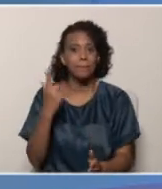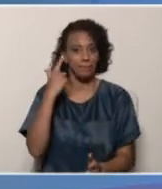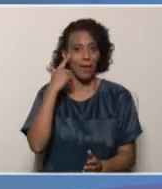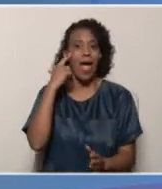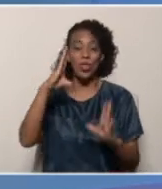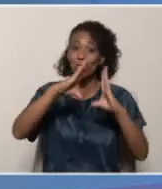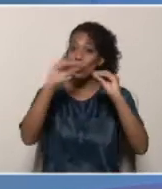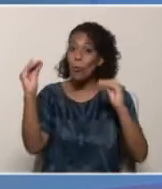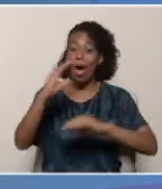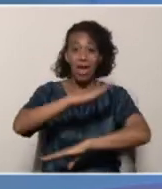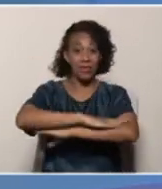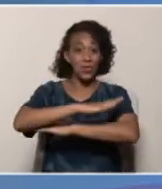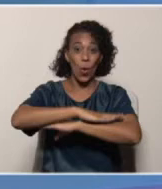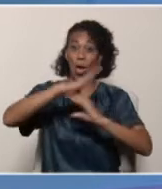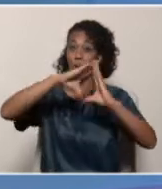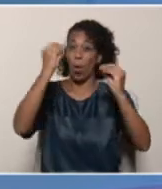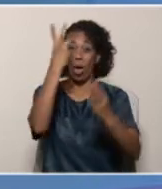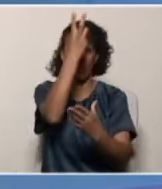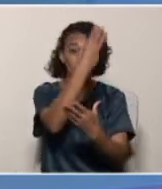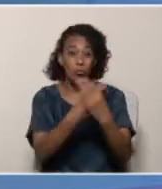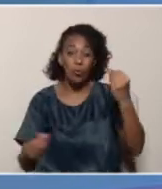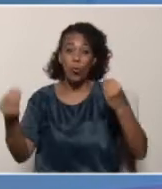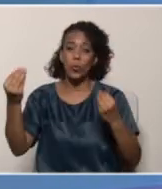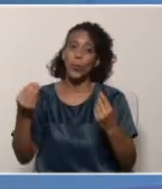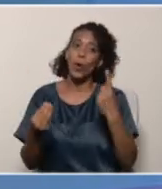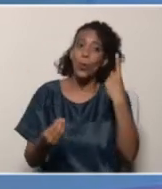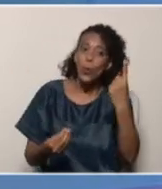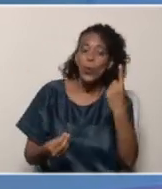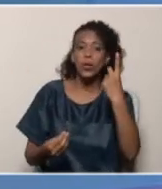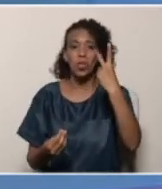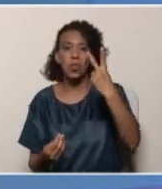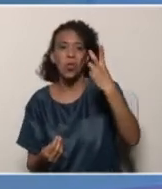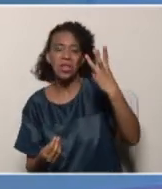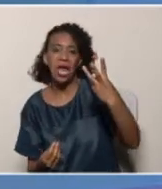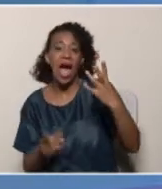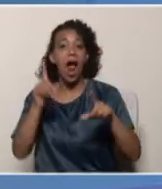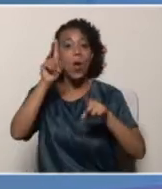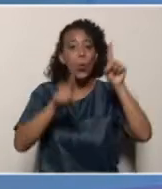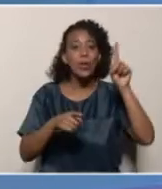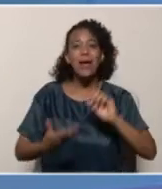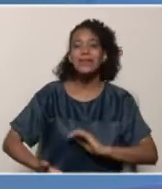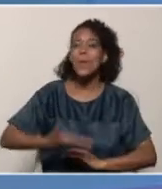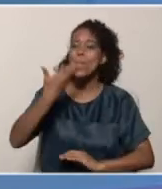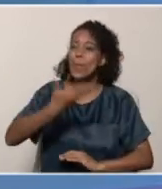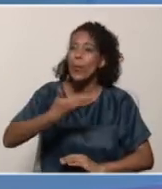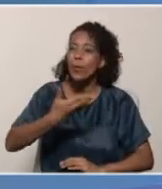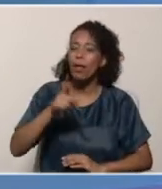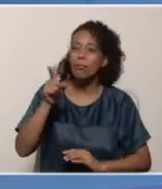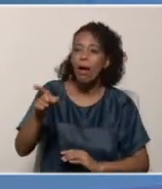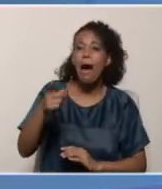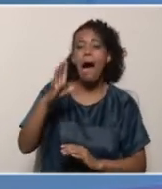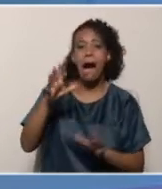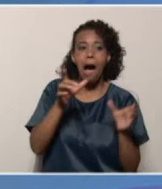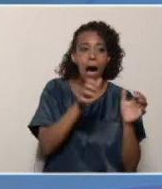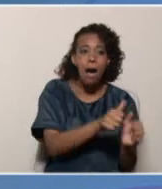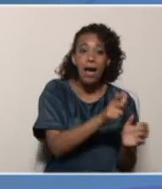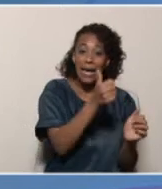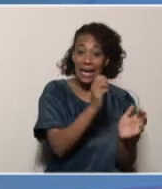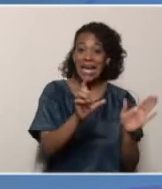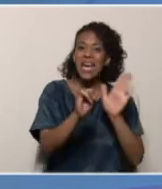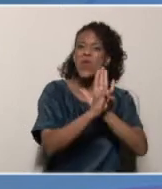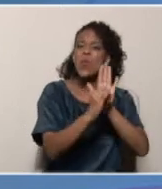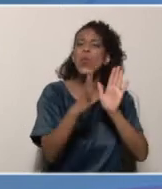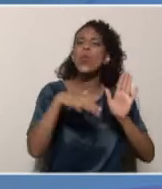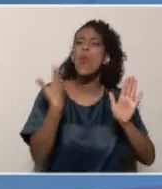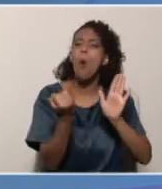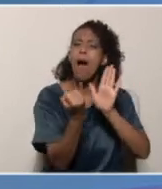tenga todas las actitudes, puede desarrollar unas más que otras. Aquí lo importante es que podamos identificar